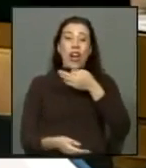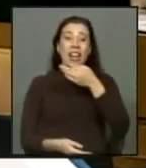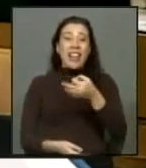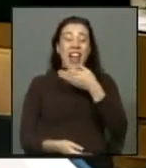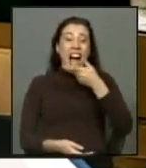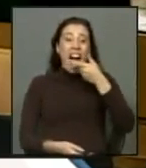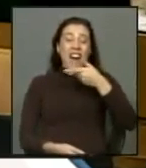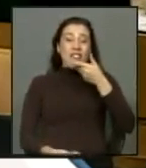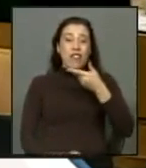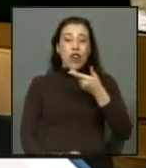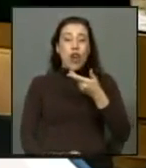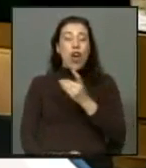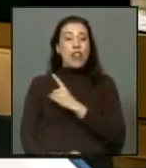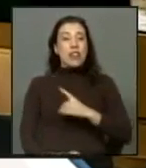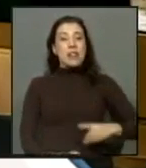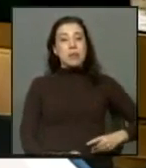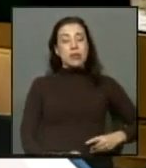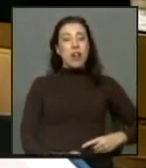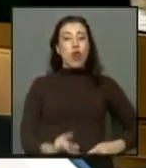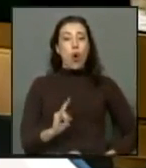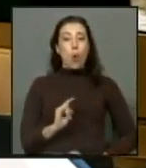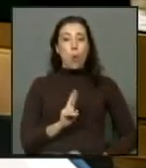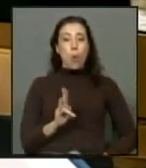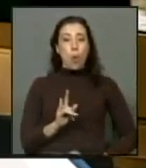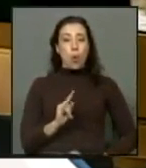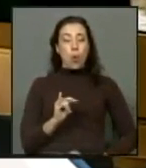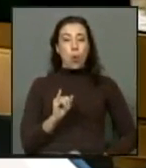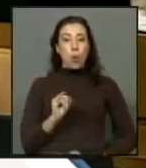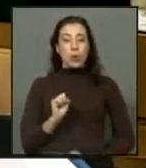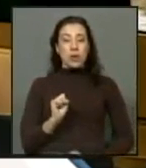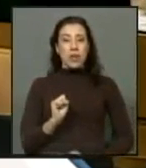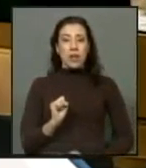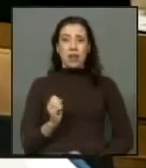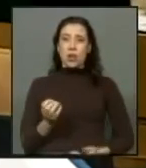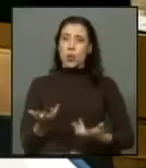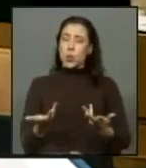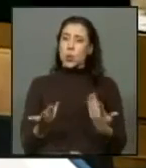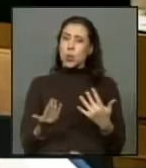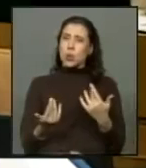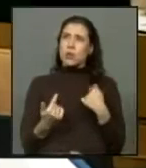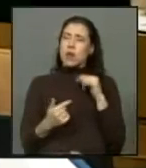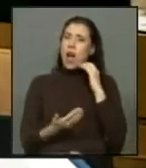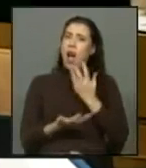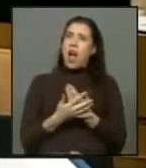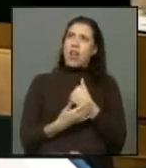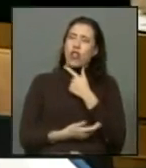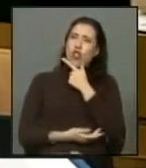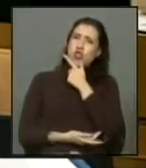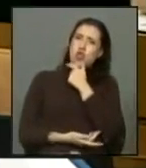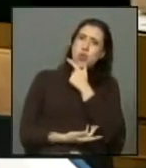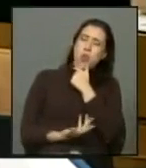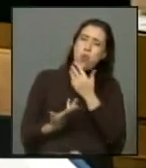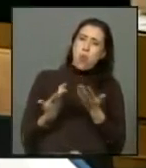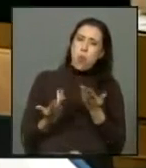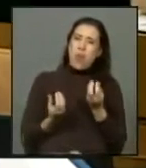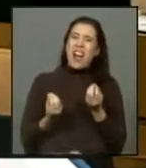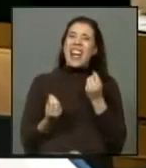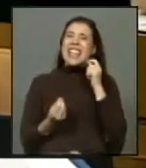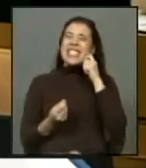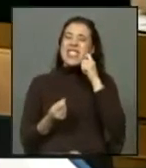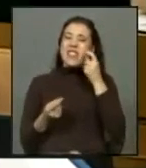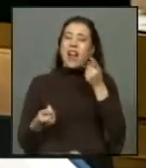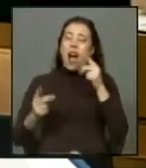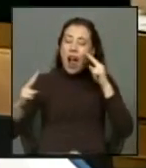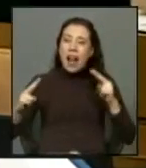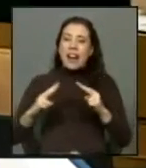presidente del diputado Ignacio Urrutia por Dios que la saltan dudas sobre ese reencuentro que